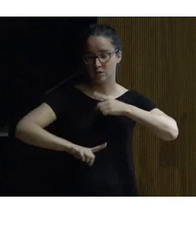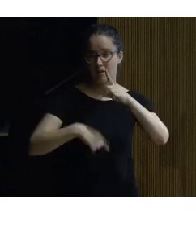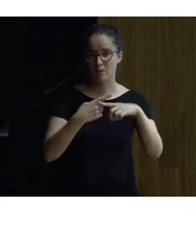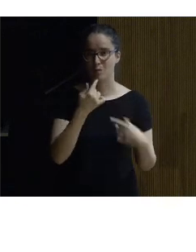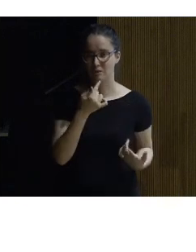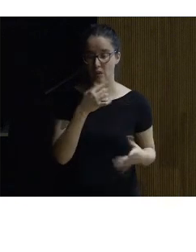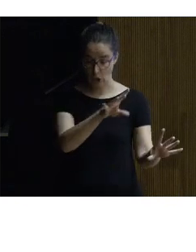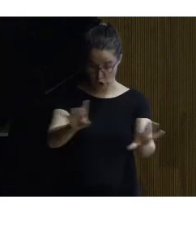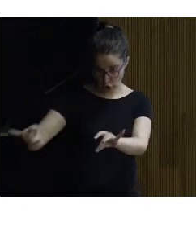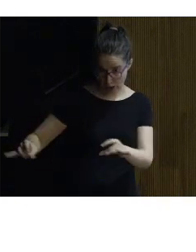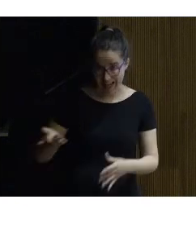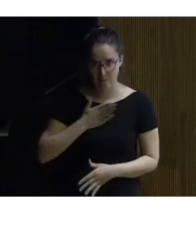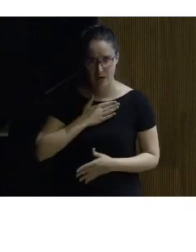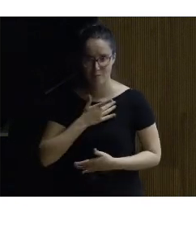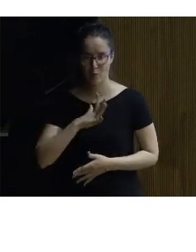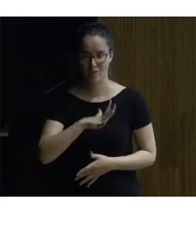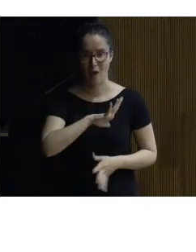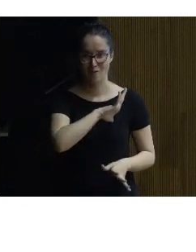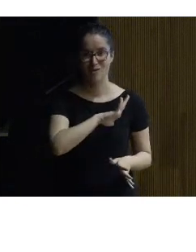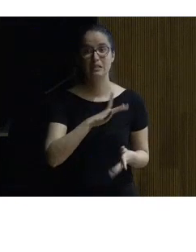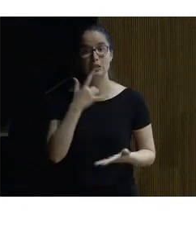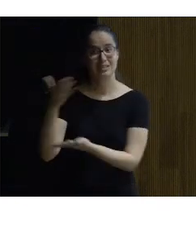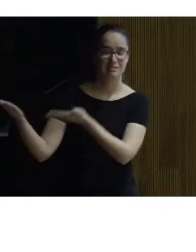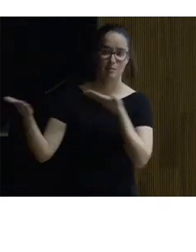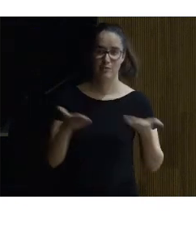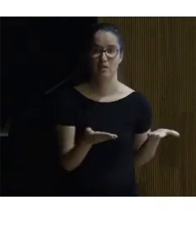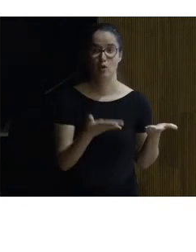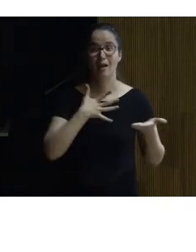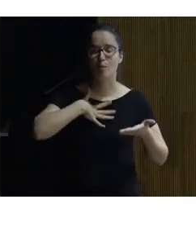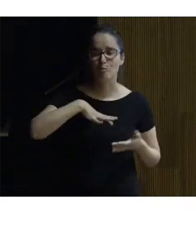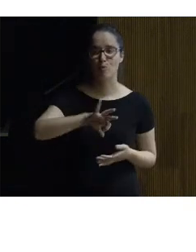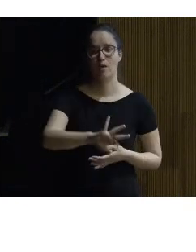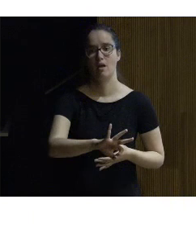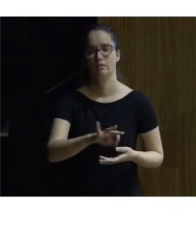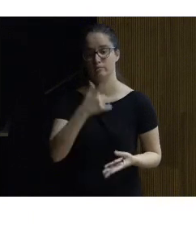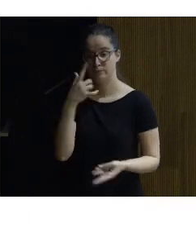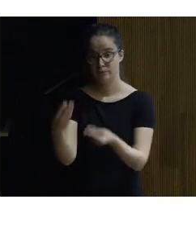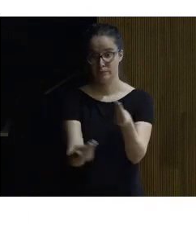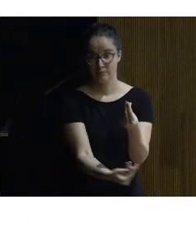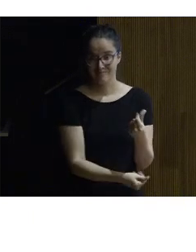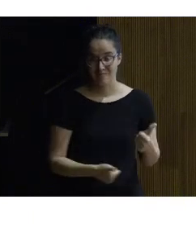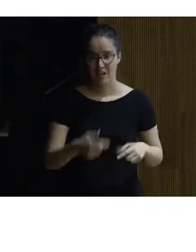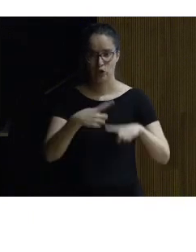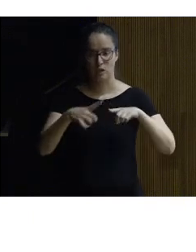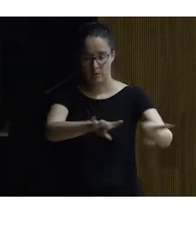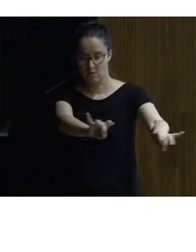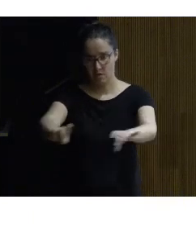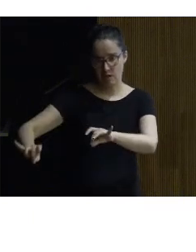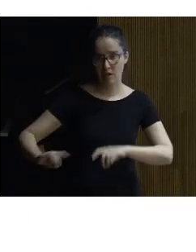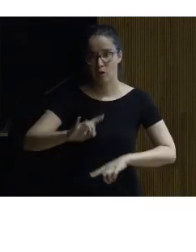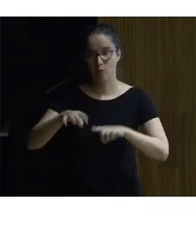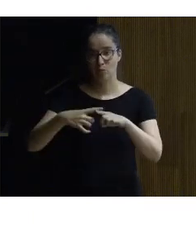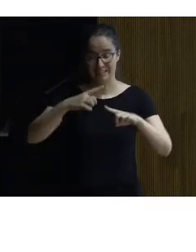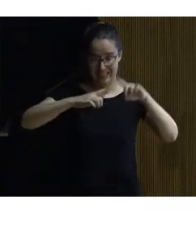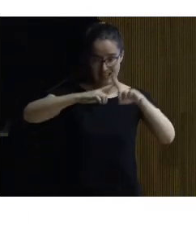te dice tócame por favor tócame entonces te está invitando a que puedas percibir estos elementos y luego como tiene